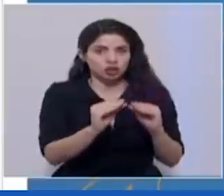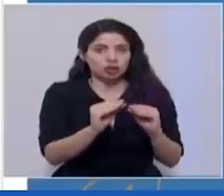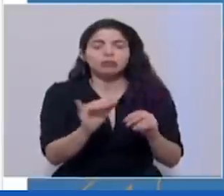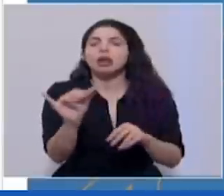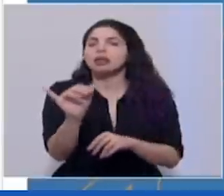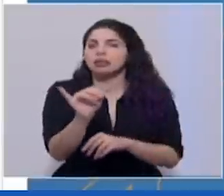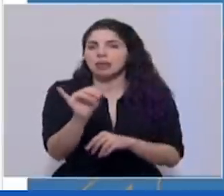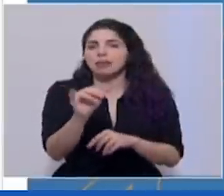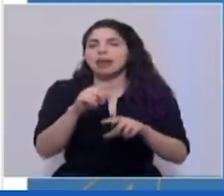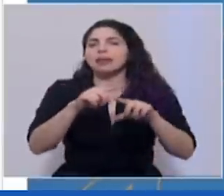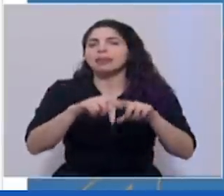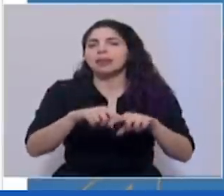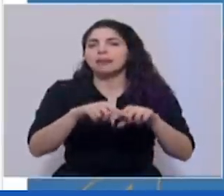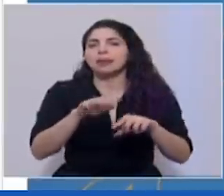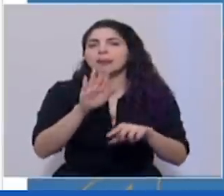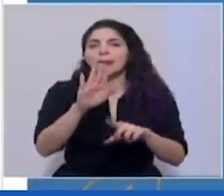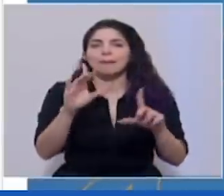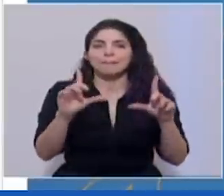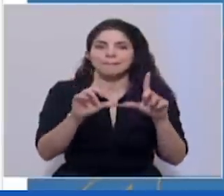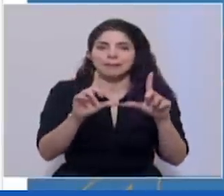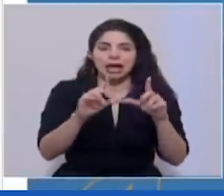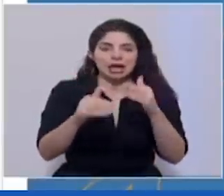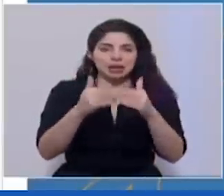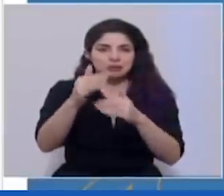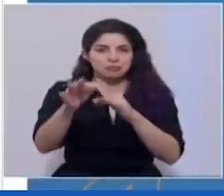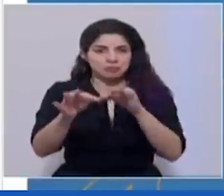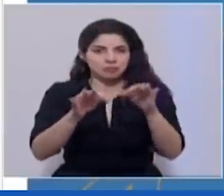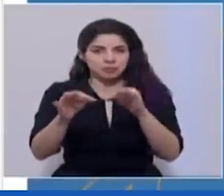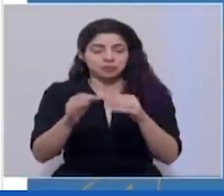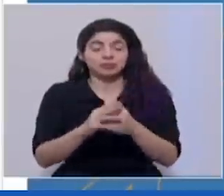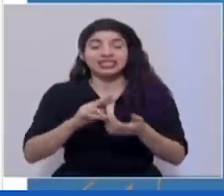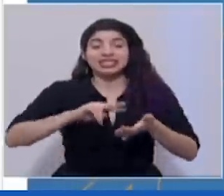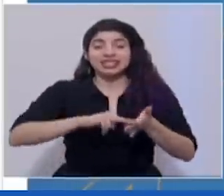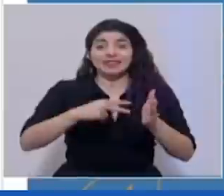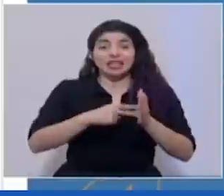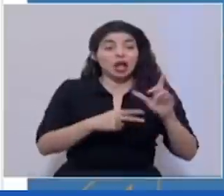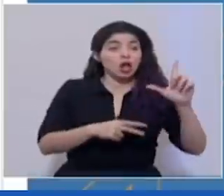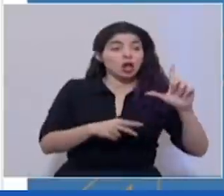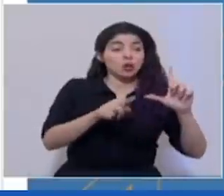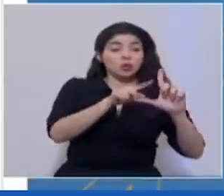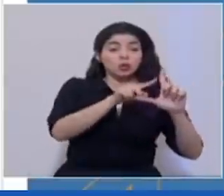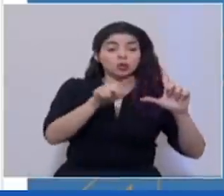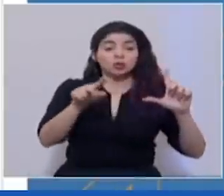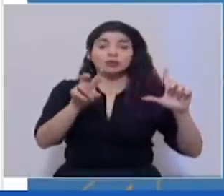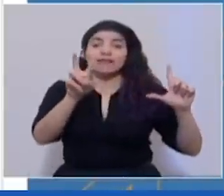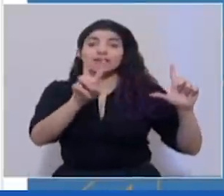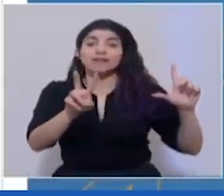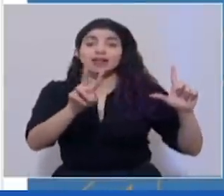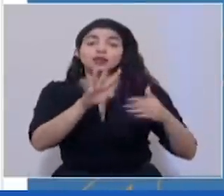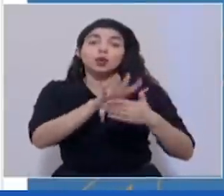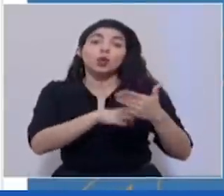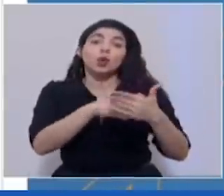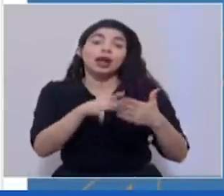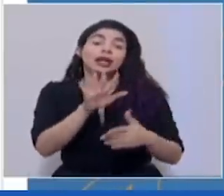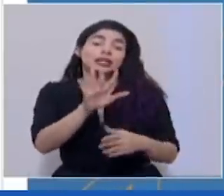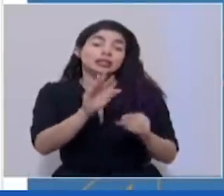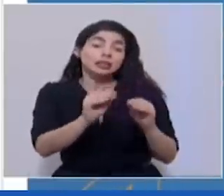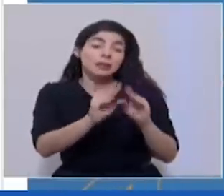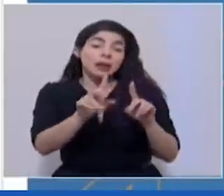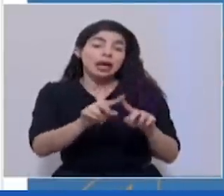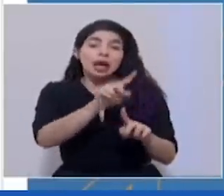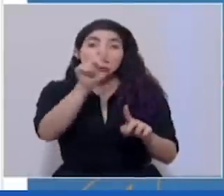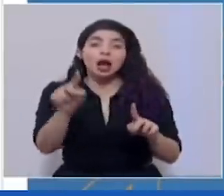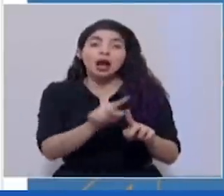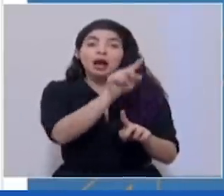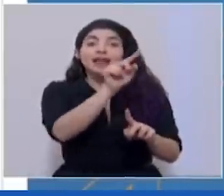también según la descripción de placas que mencionaré. De modo tal que de lunes a viernes, en el horario de las cinco de la mañana a las